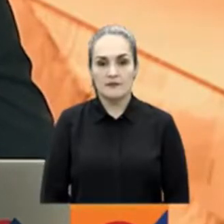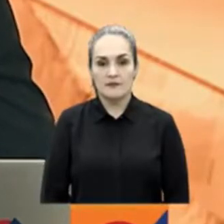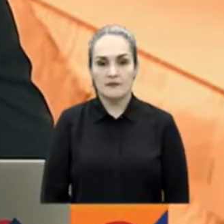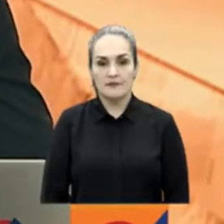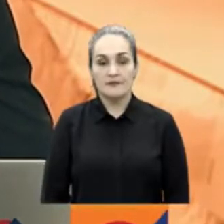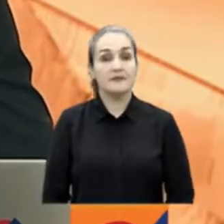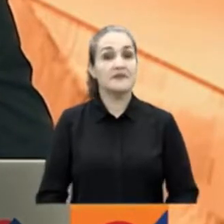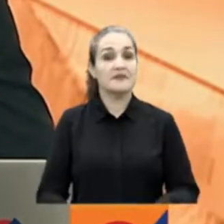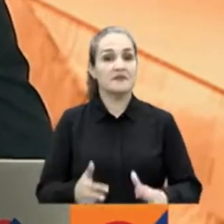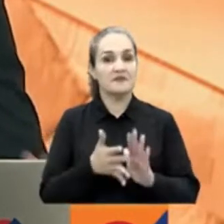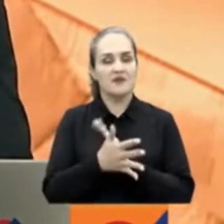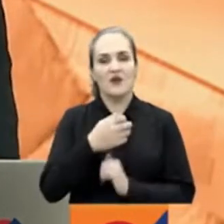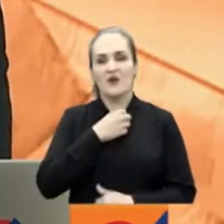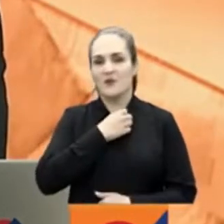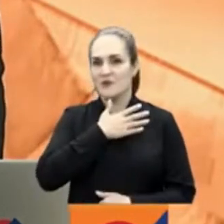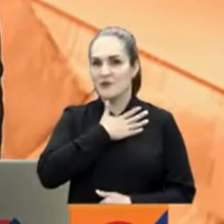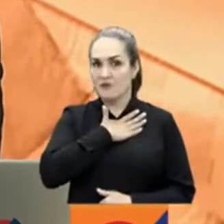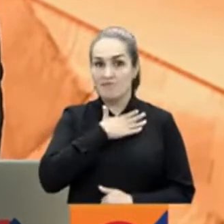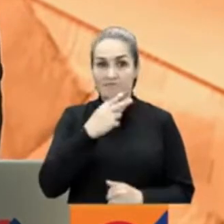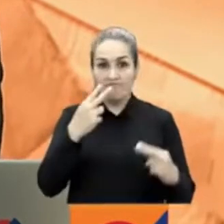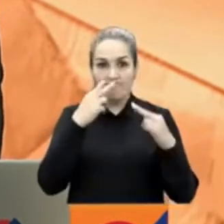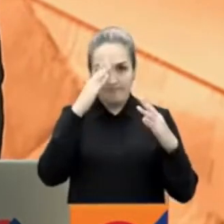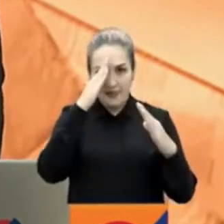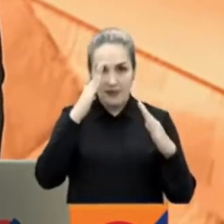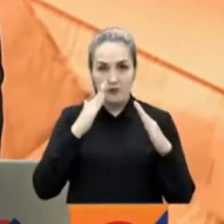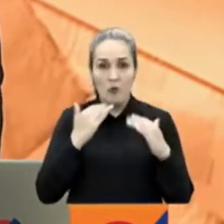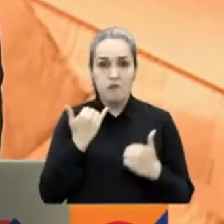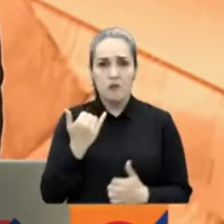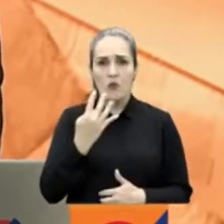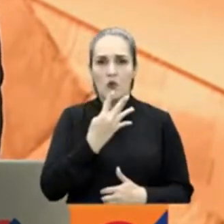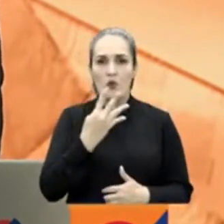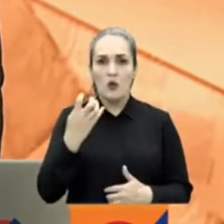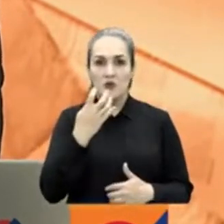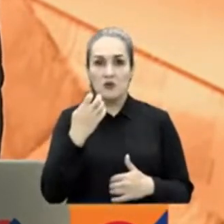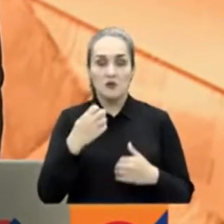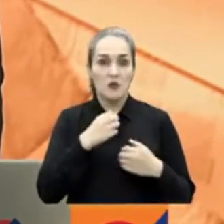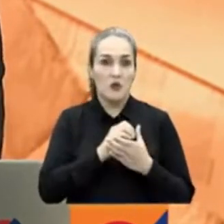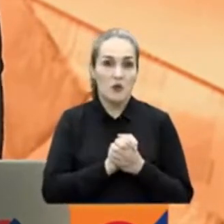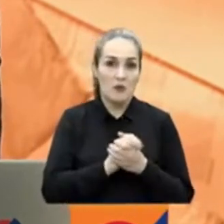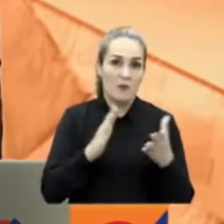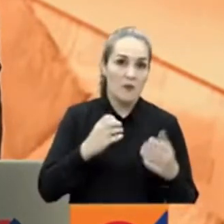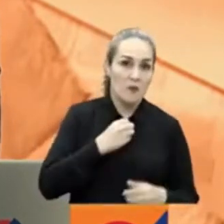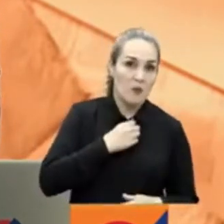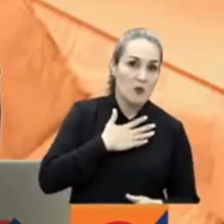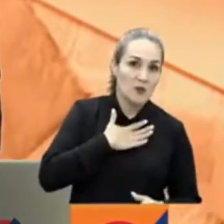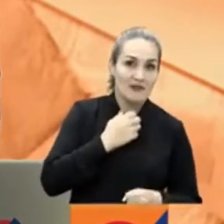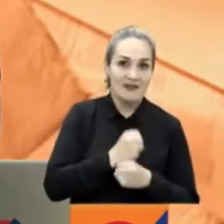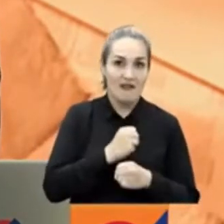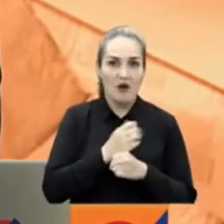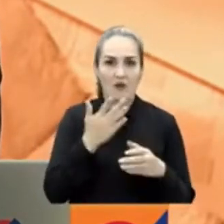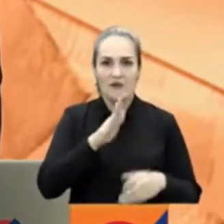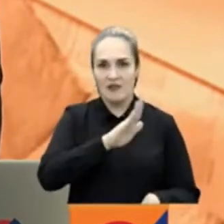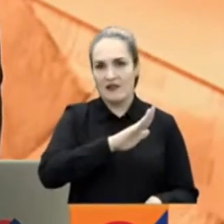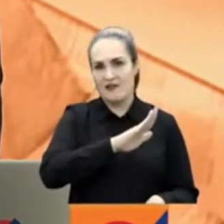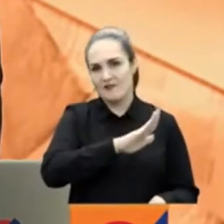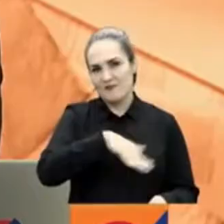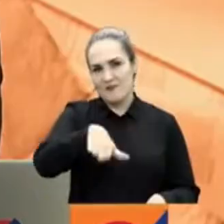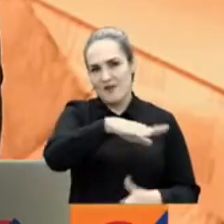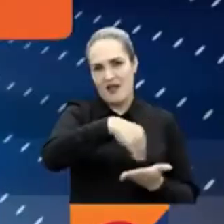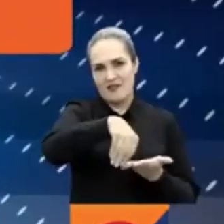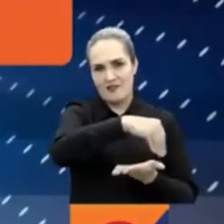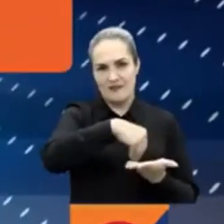Llegamos a oportunidades y atentos porque hay 400 vacantes de trabajo en Atlántico. Aquí les contamos cómo pueden aplicar.